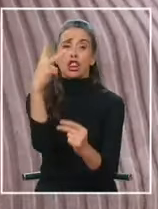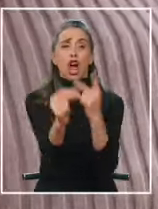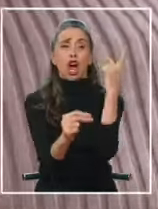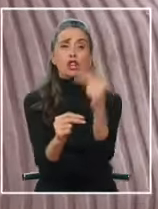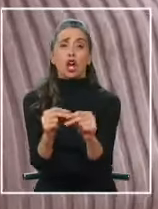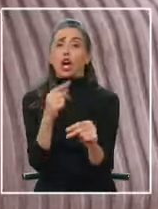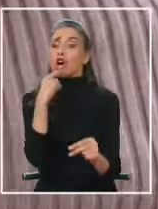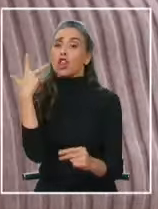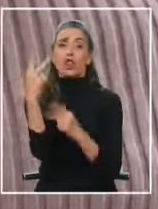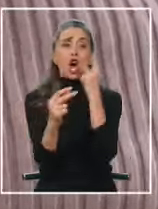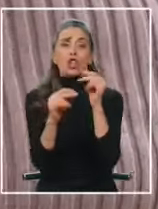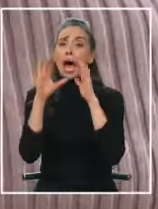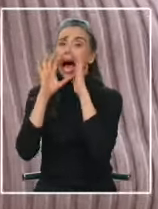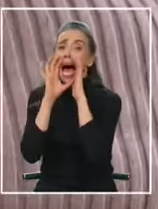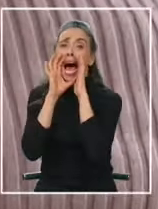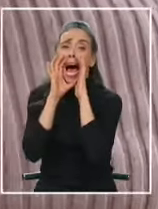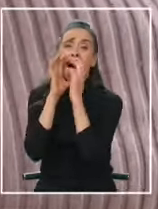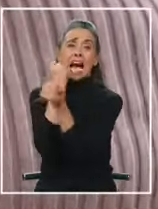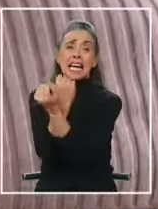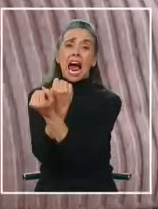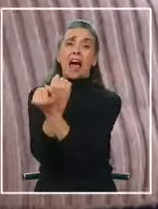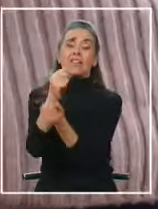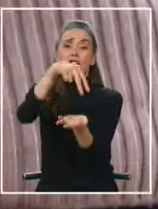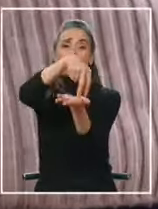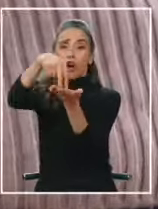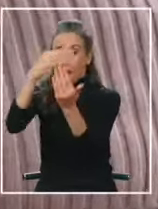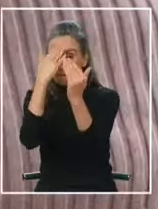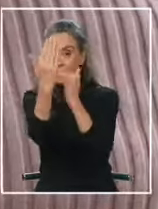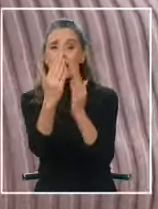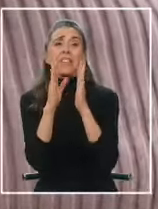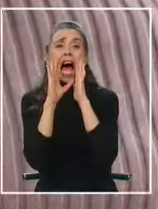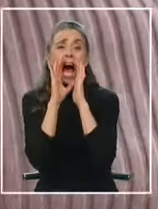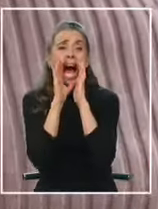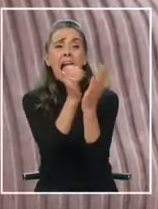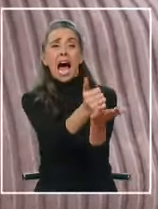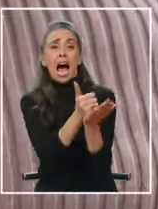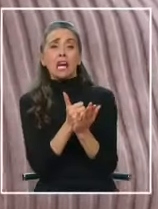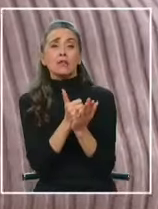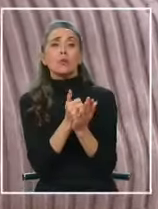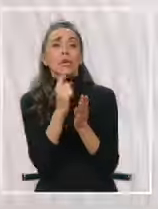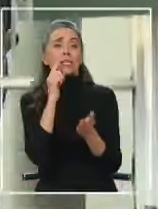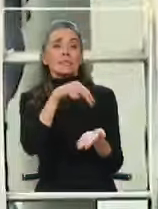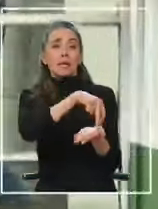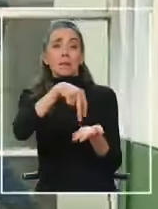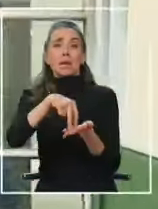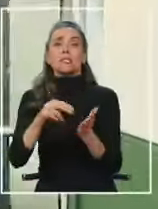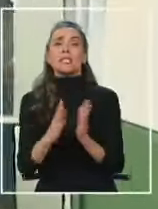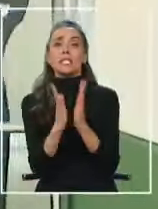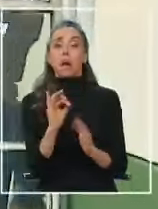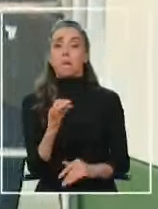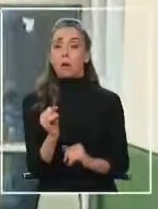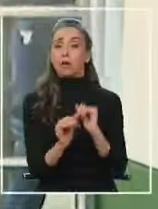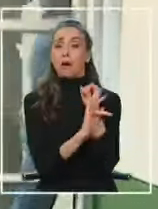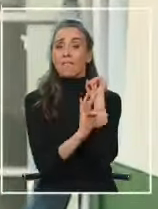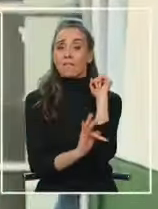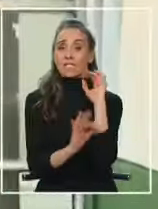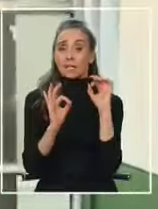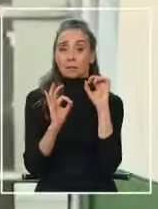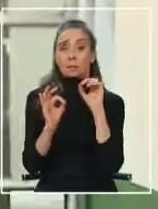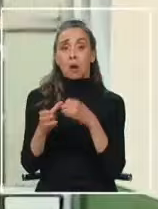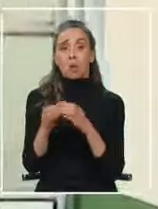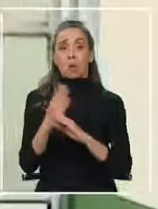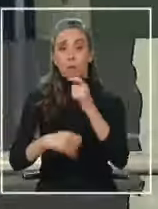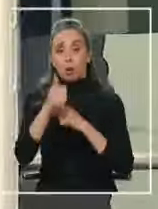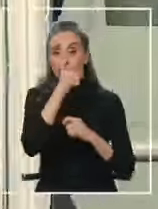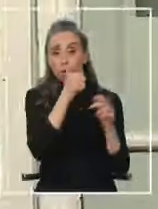único que atinábamos era gritar a carabineros, pedir ayuda que están allá al frente en San Borja. Desde la Fiscalía Especializada en Crimen